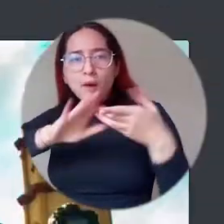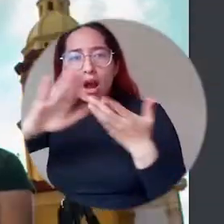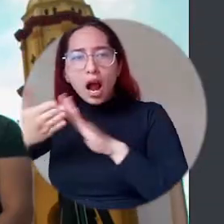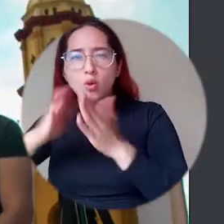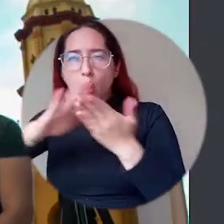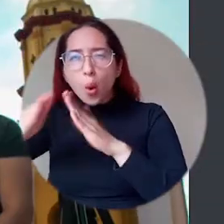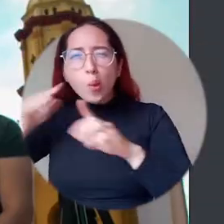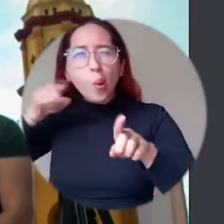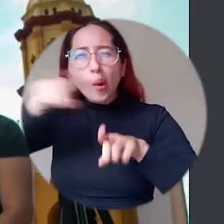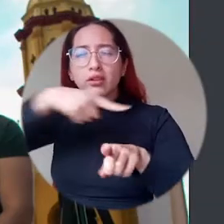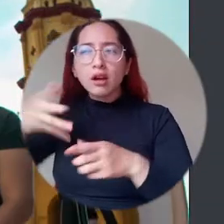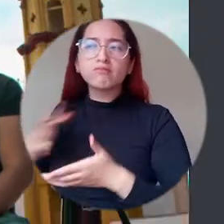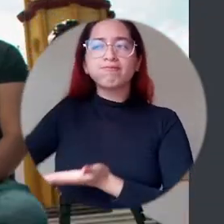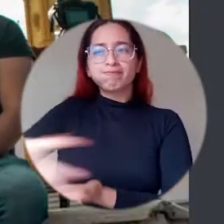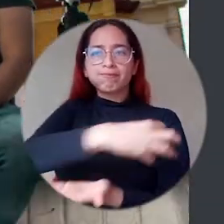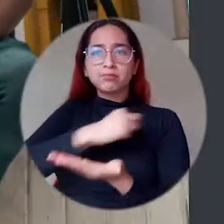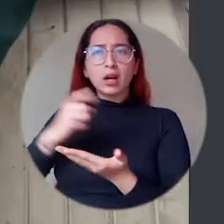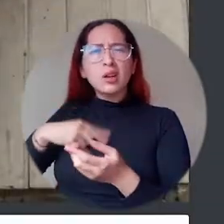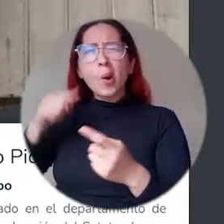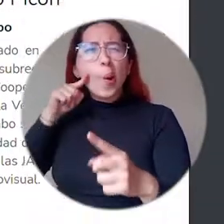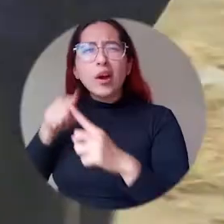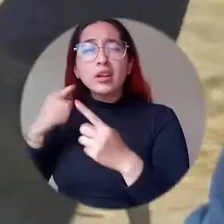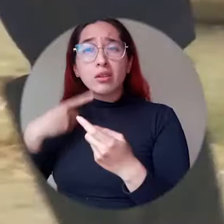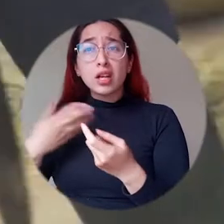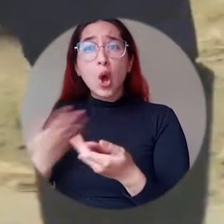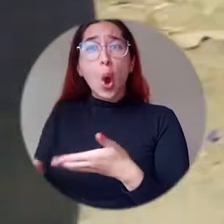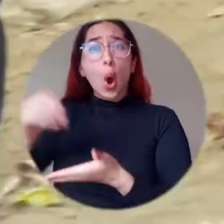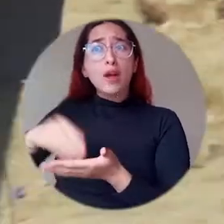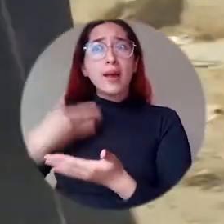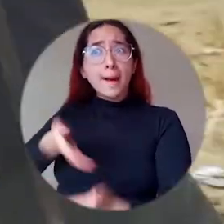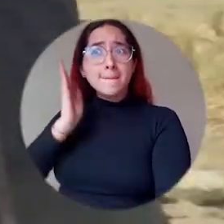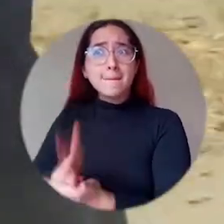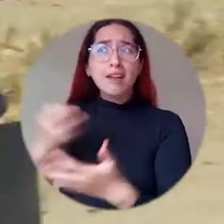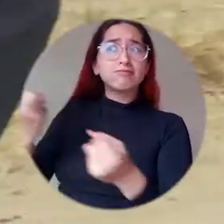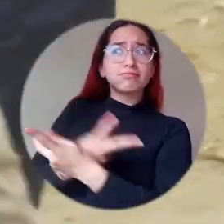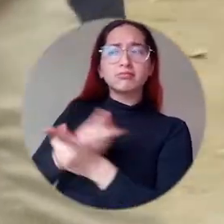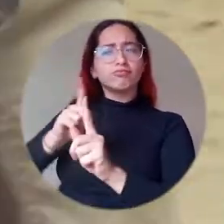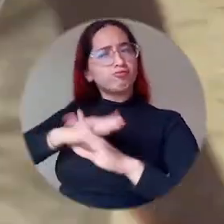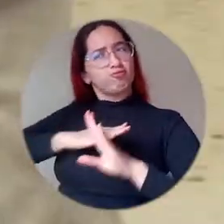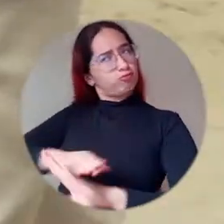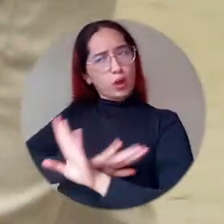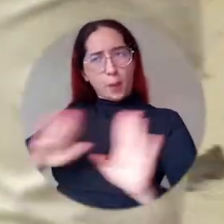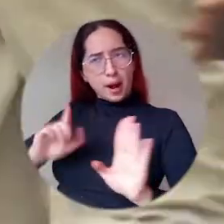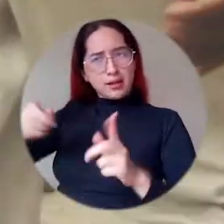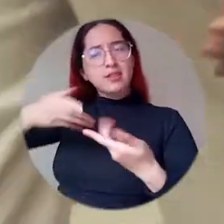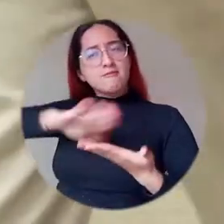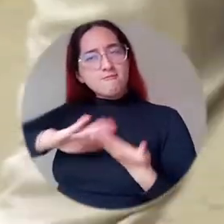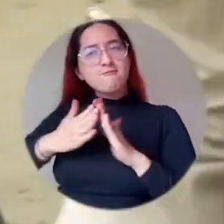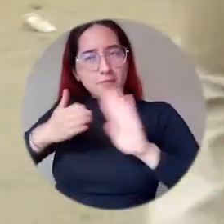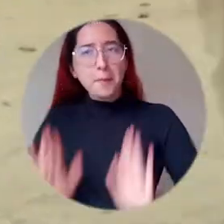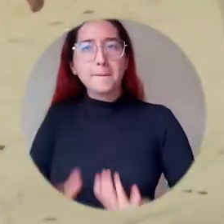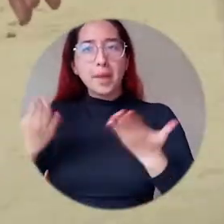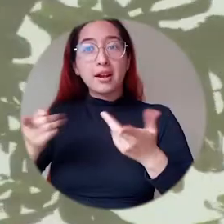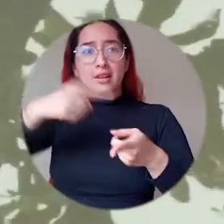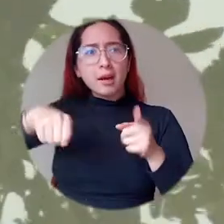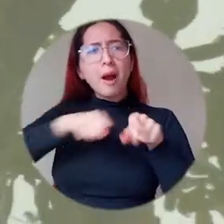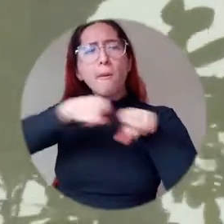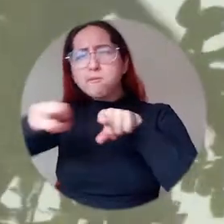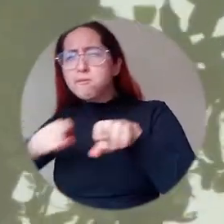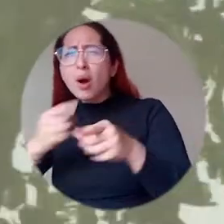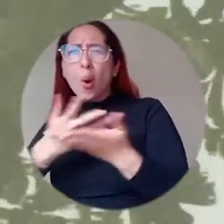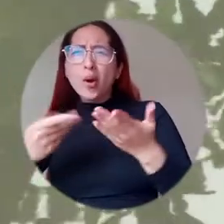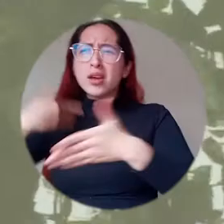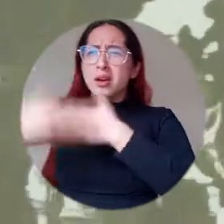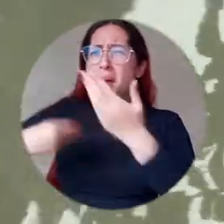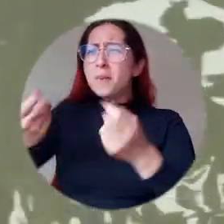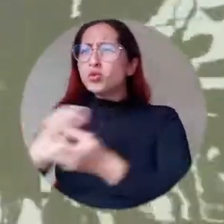comunidades de Colombia que permitan aportar a la no repetición de la violencia en el marco de la construcción de paz y romper burbujas en las que se dan